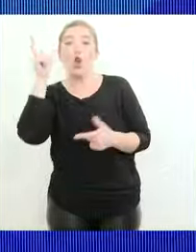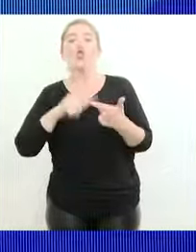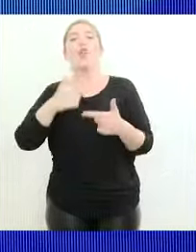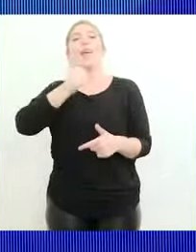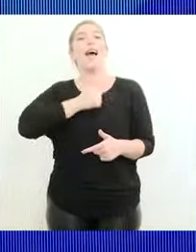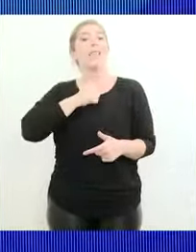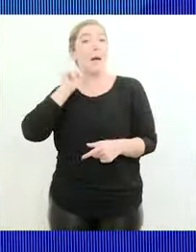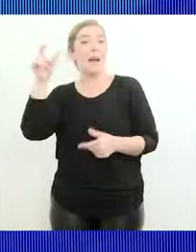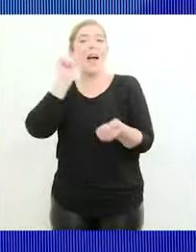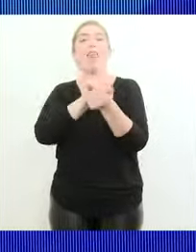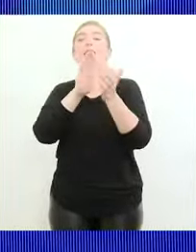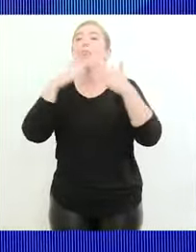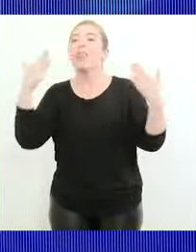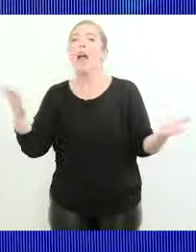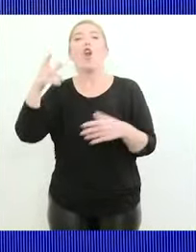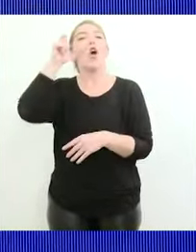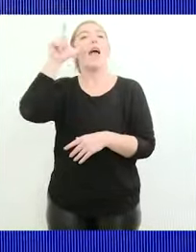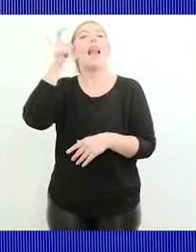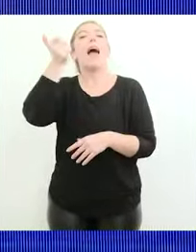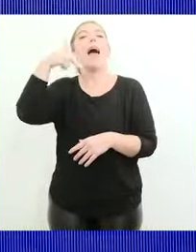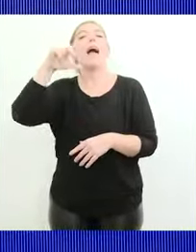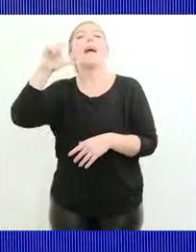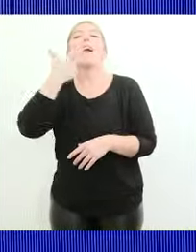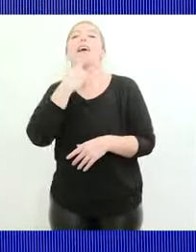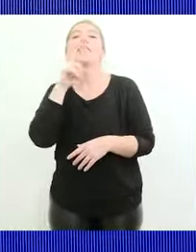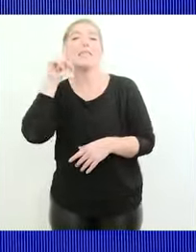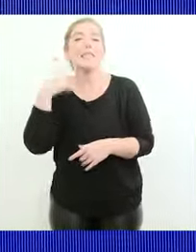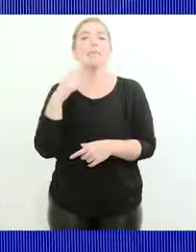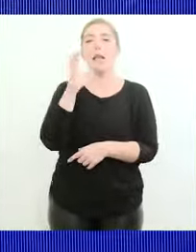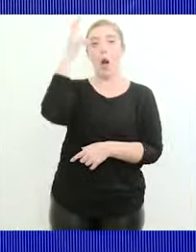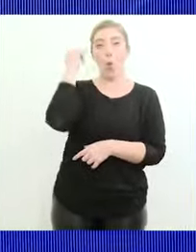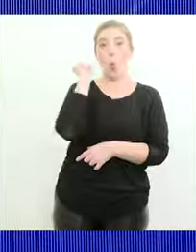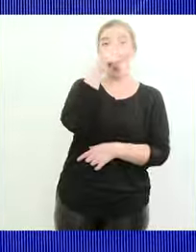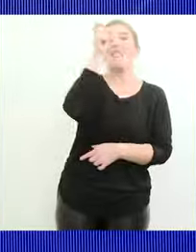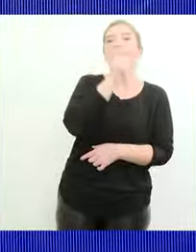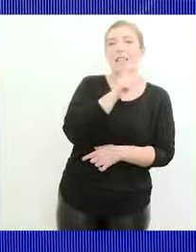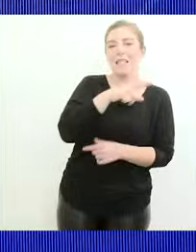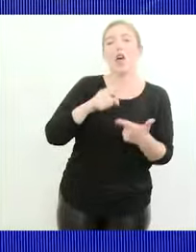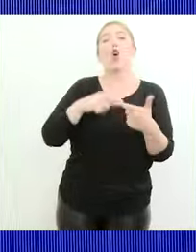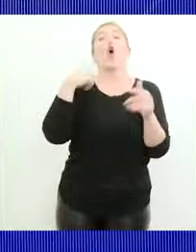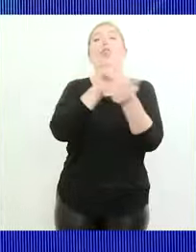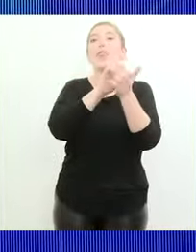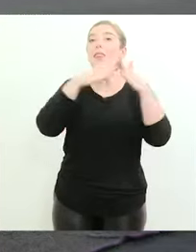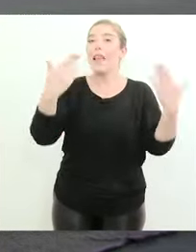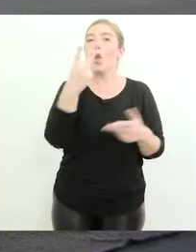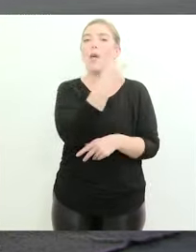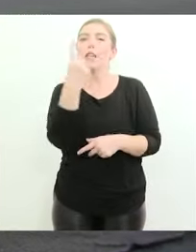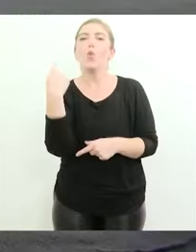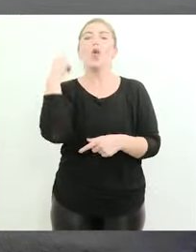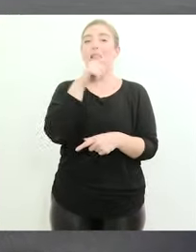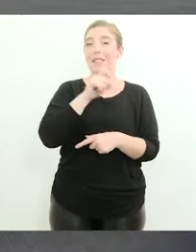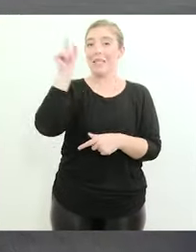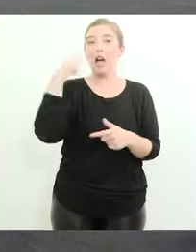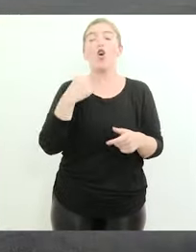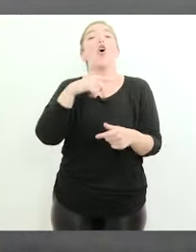Catamarca, diario El Ancasti, canal 9 de Chaco, diario 21 de Chaco y diario Jornada de Chubut.